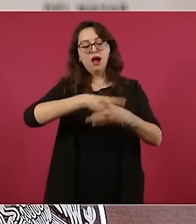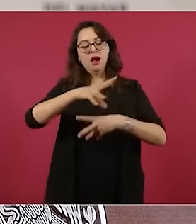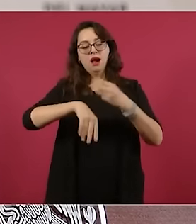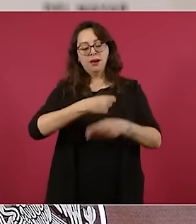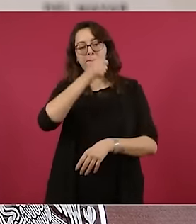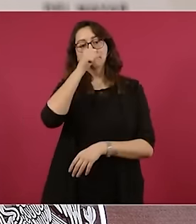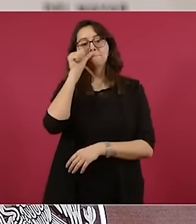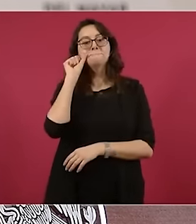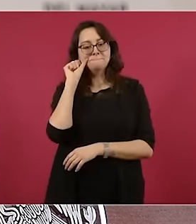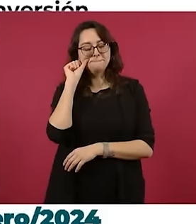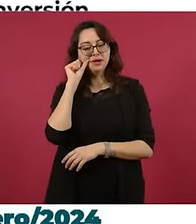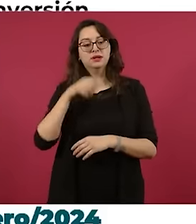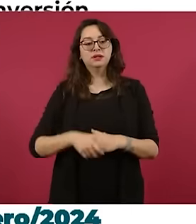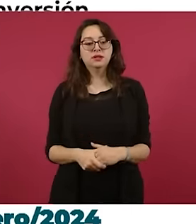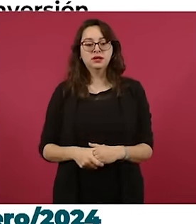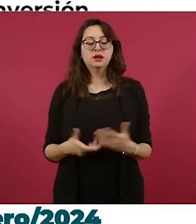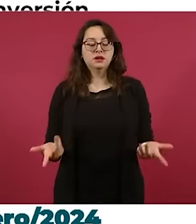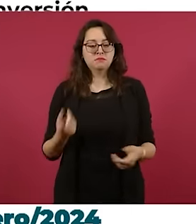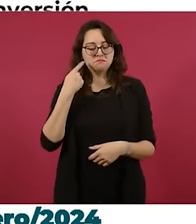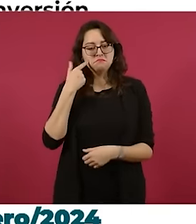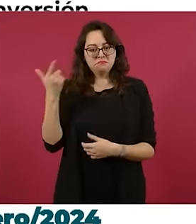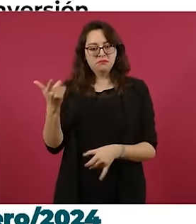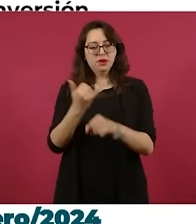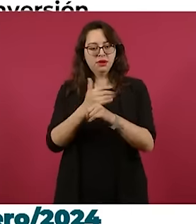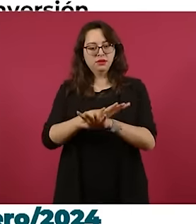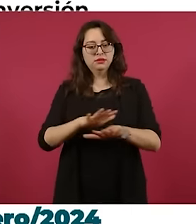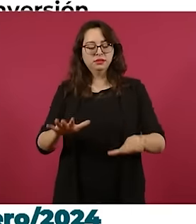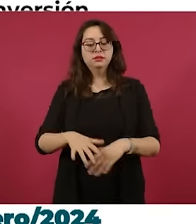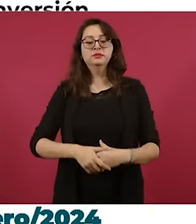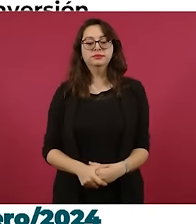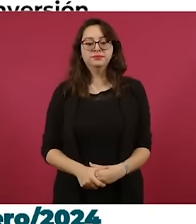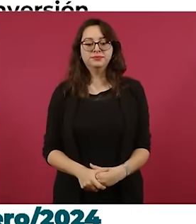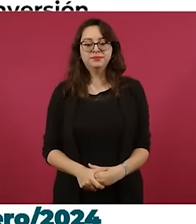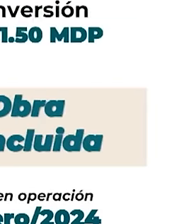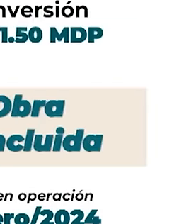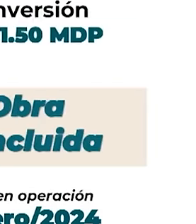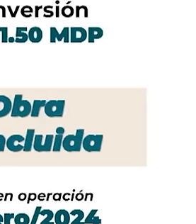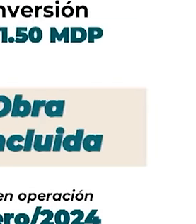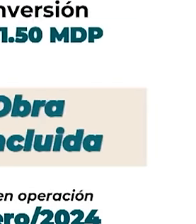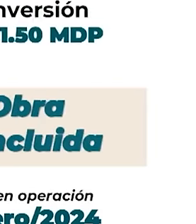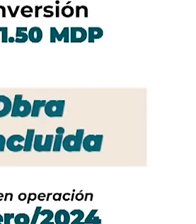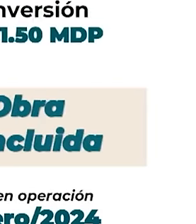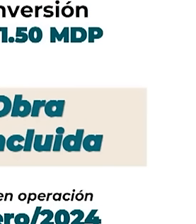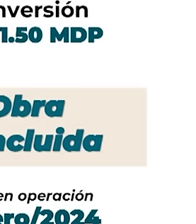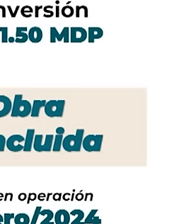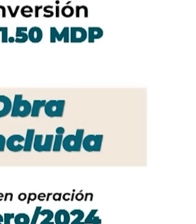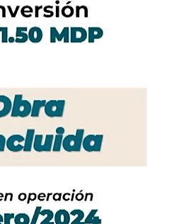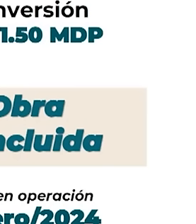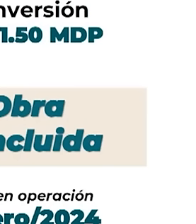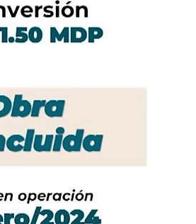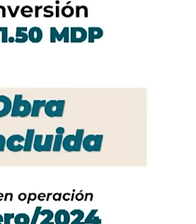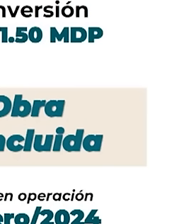El compañero Felipe Irineo está encargado de este proyecto y el objetivo es suministrar